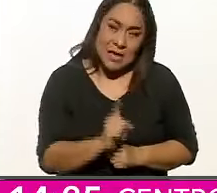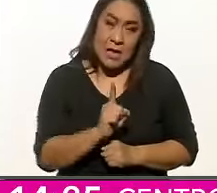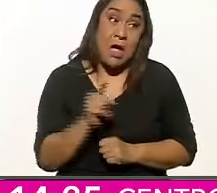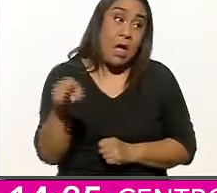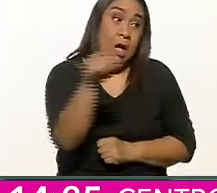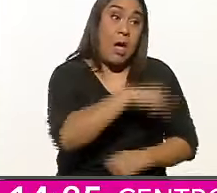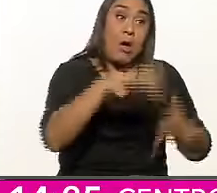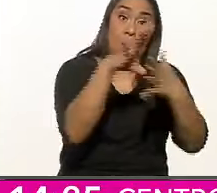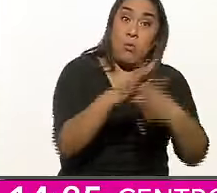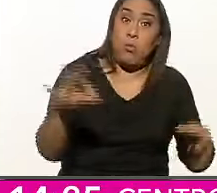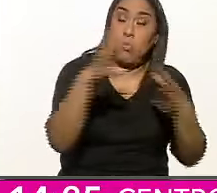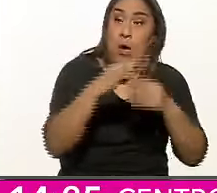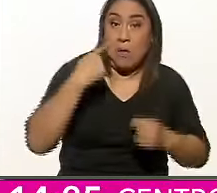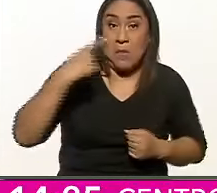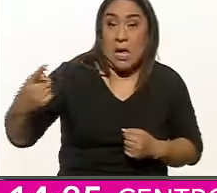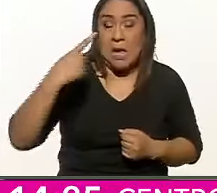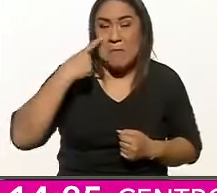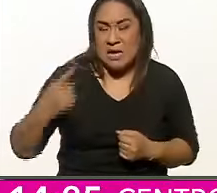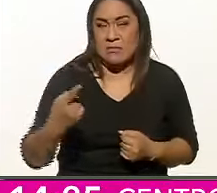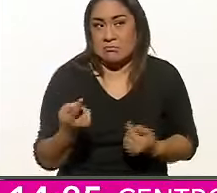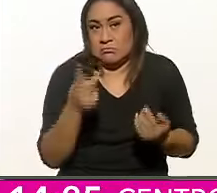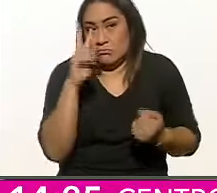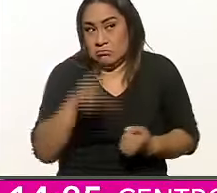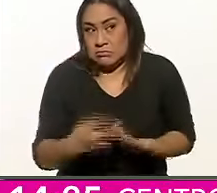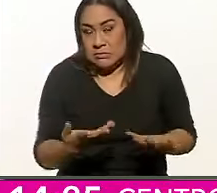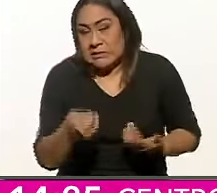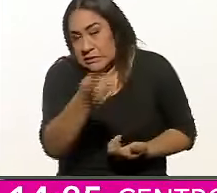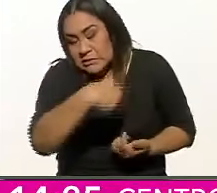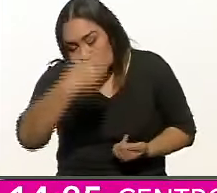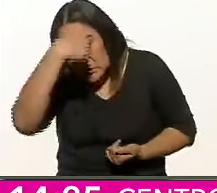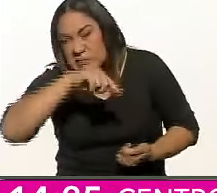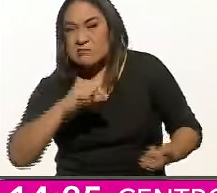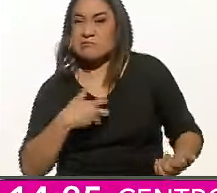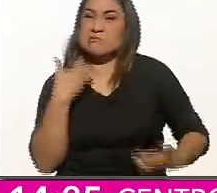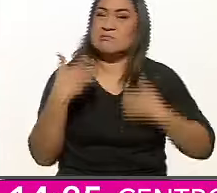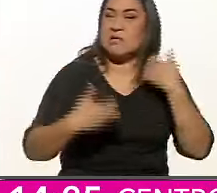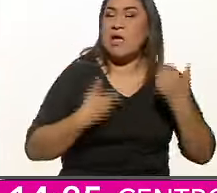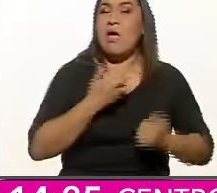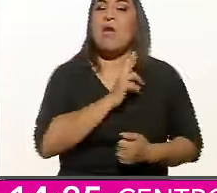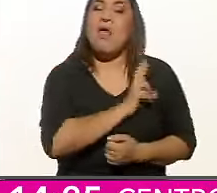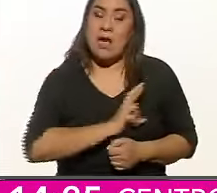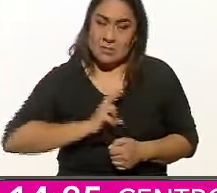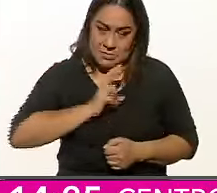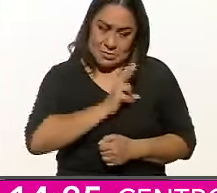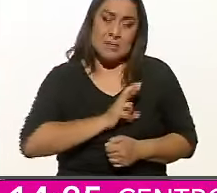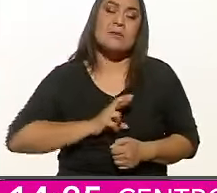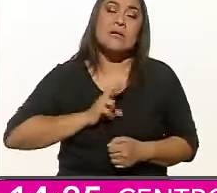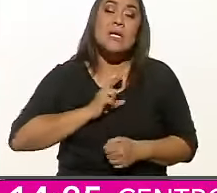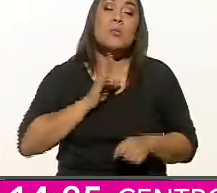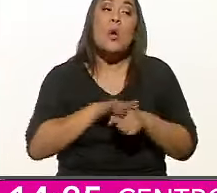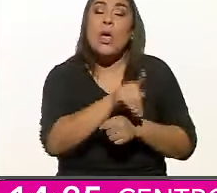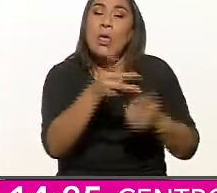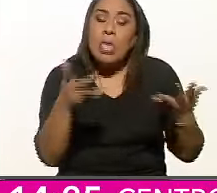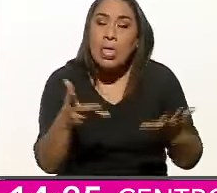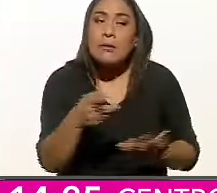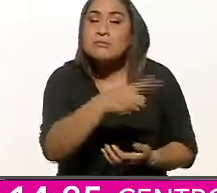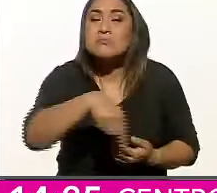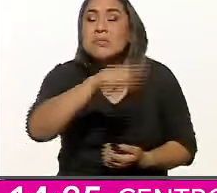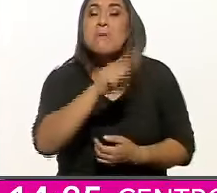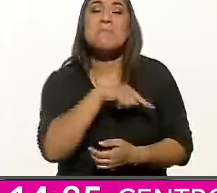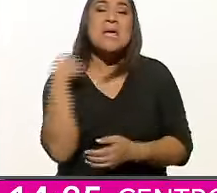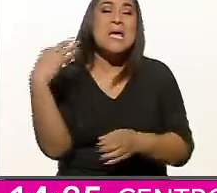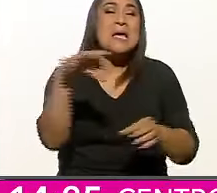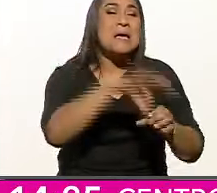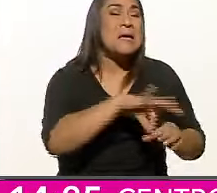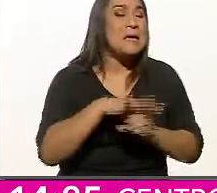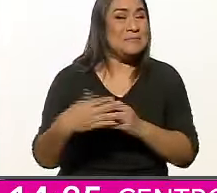sostienen? ¿Les mueve a mi juicio la rabia o el resentimiento por su derrota en las urnas o la